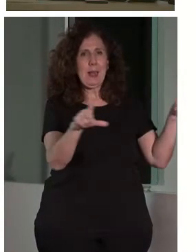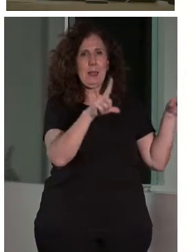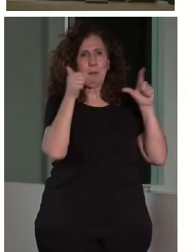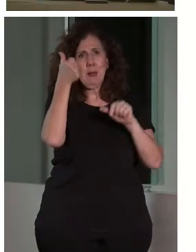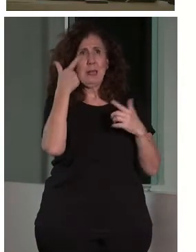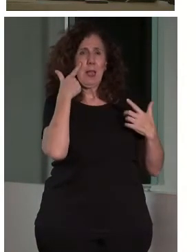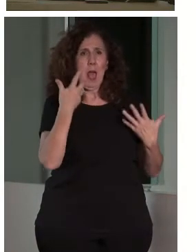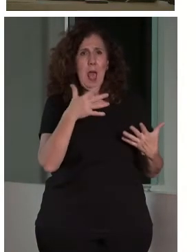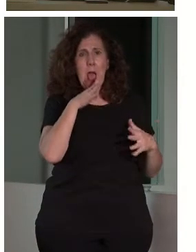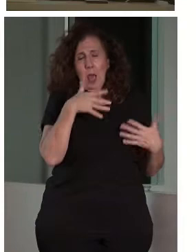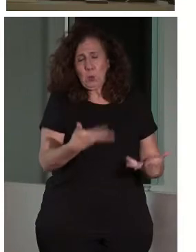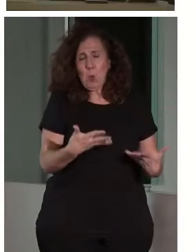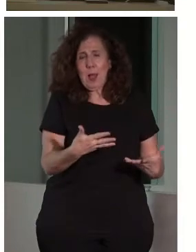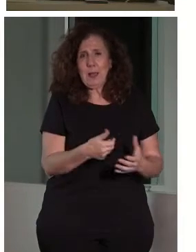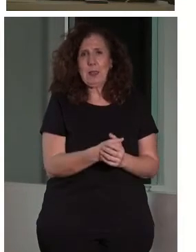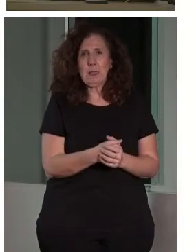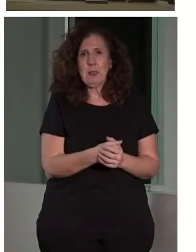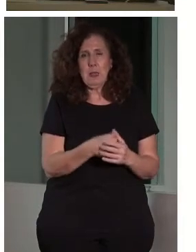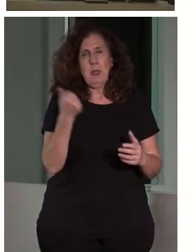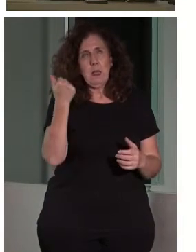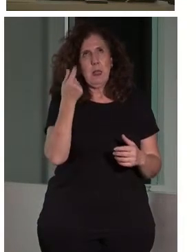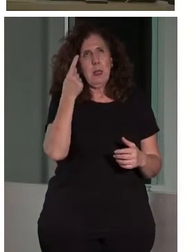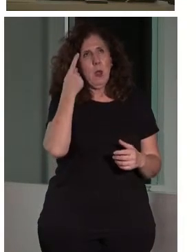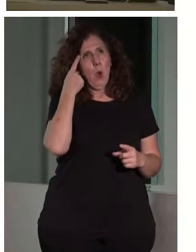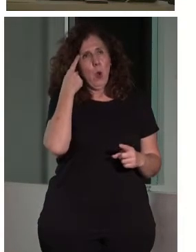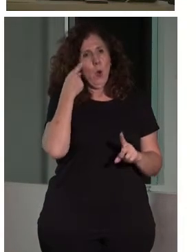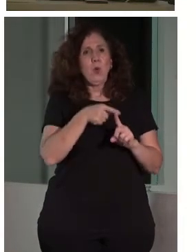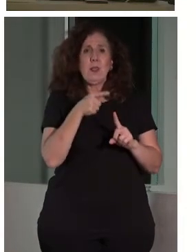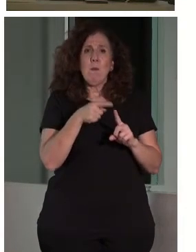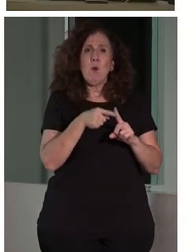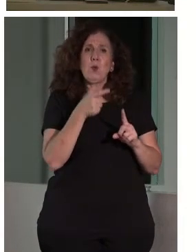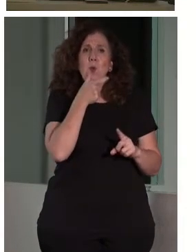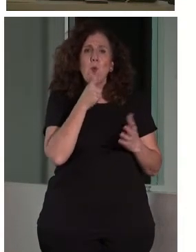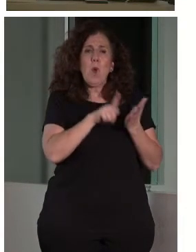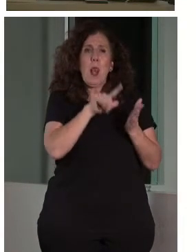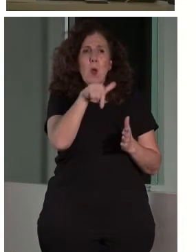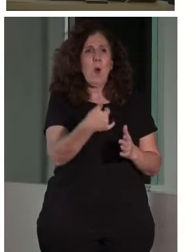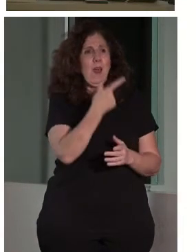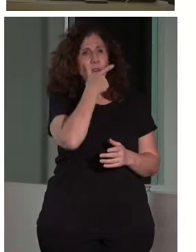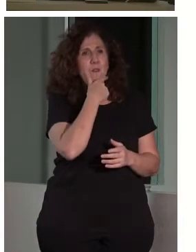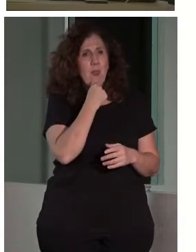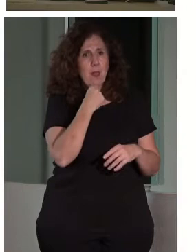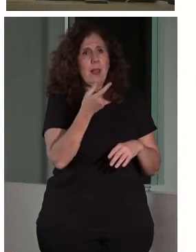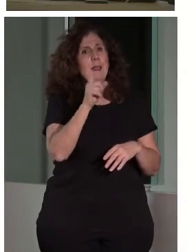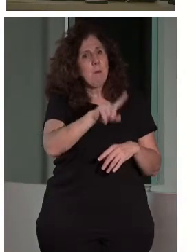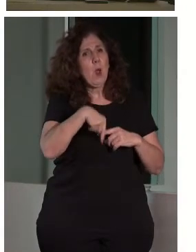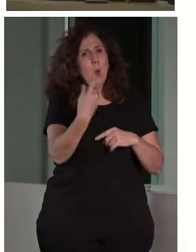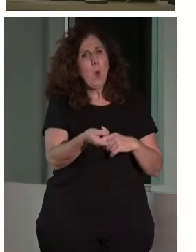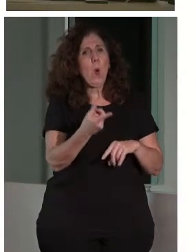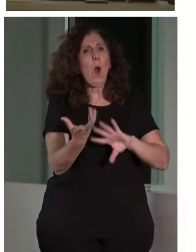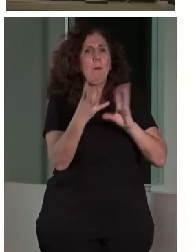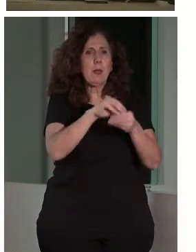Y nosotros también utilizamos lenguaje fácil, no lectura fácil, porque creemos que también se aplica a los audios. Y,